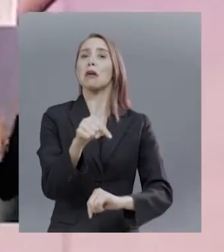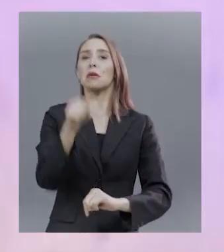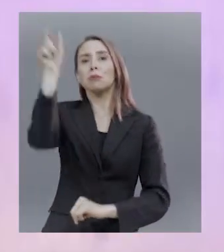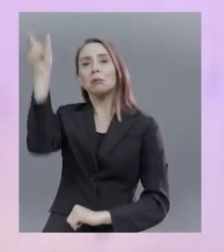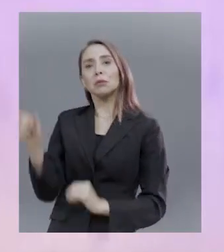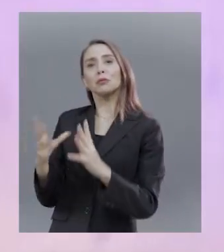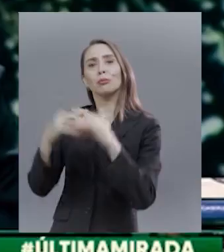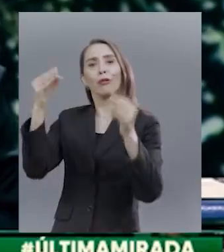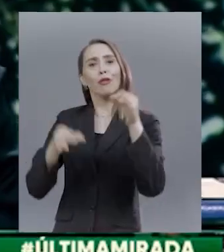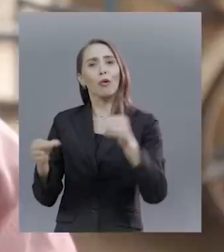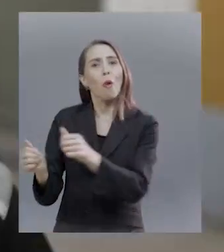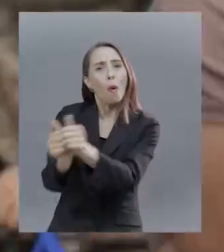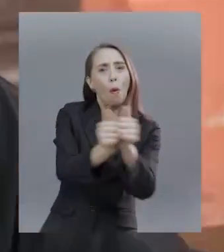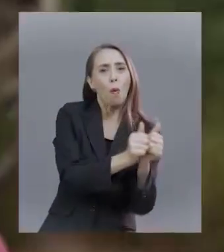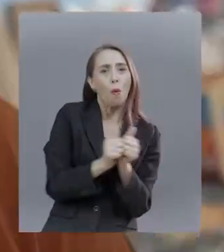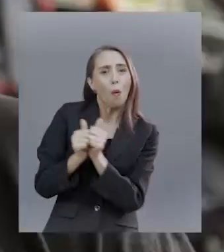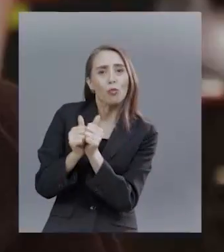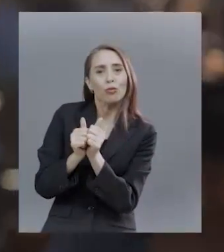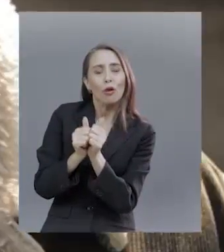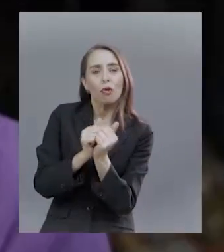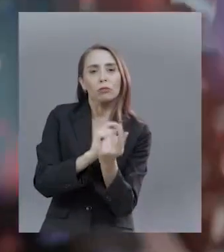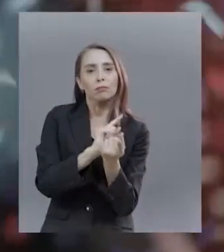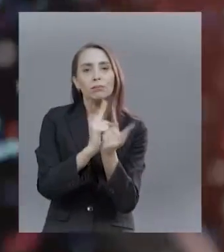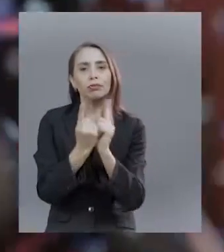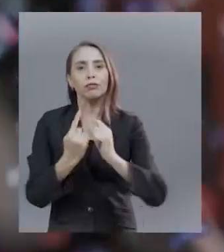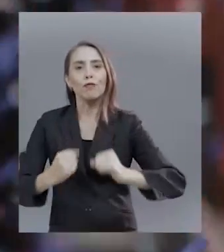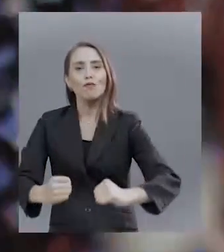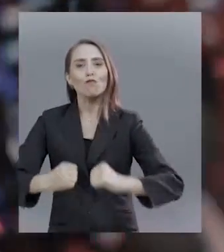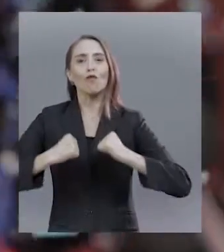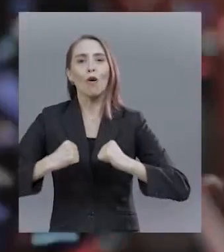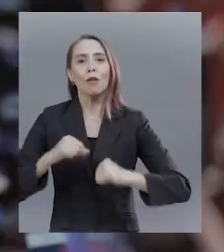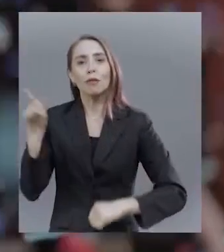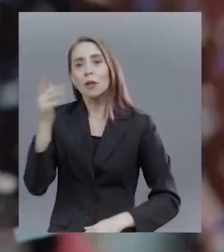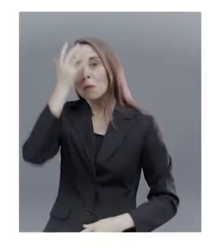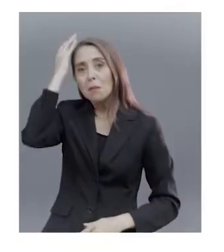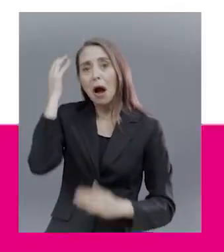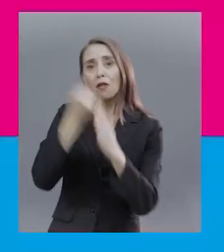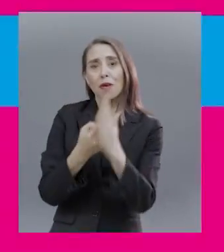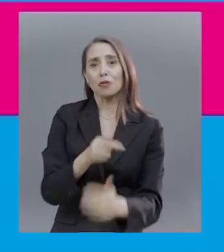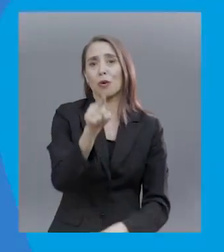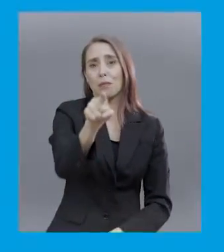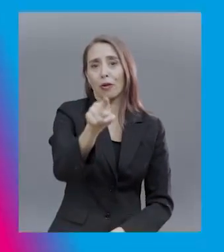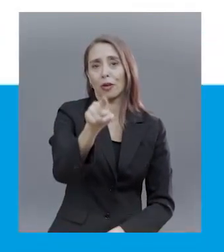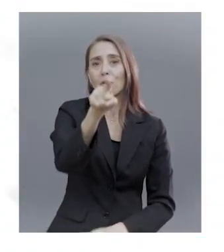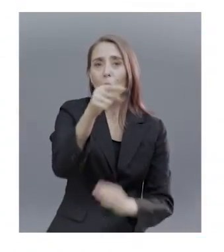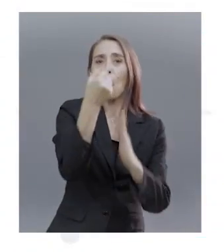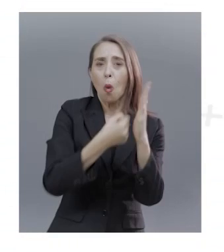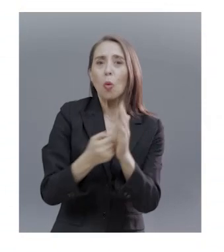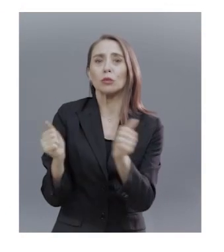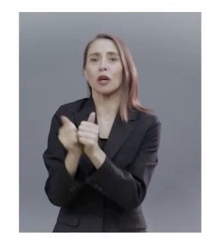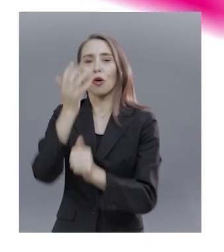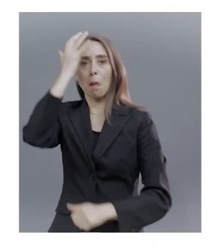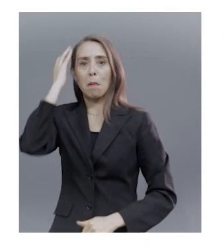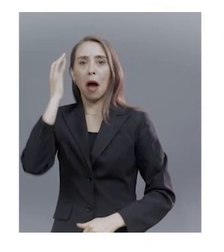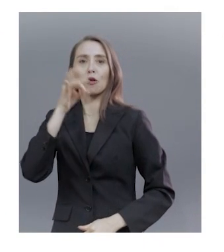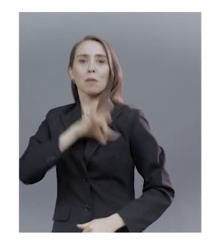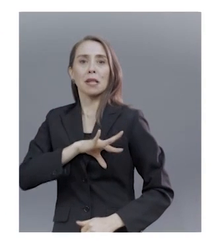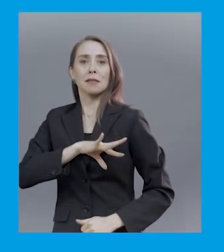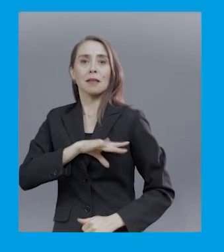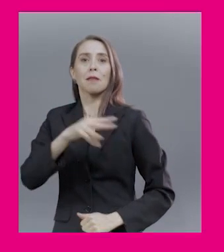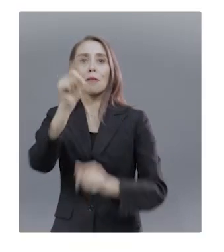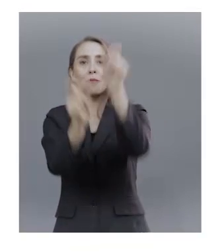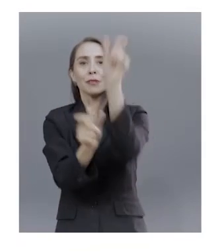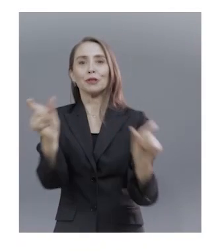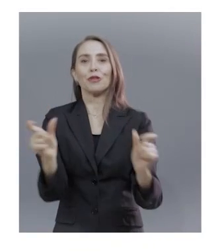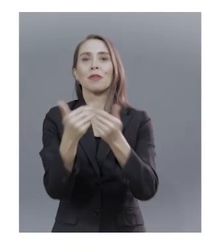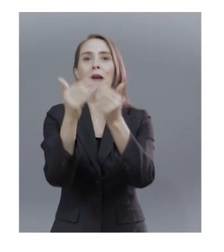prófugo en justicia Juntos somos más fuertes Él va a luchar por ti Lucha con él Por el Chile de los